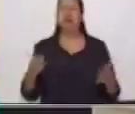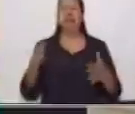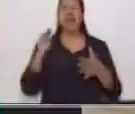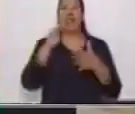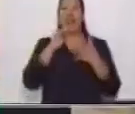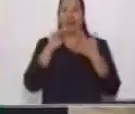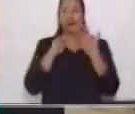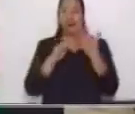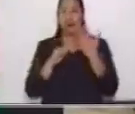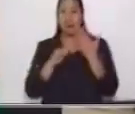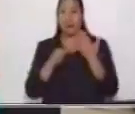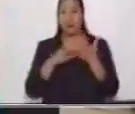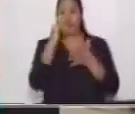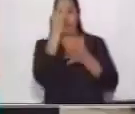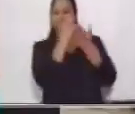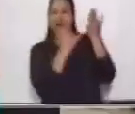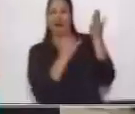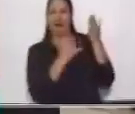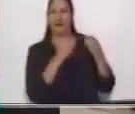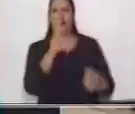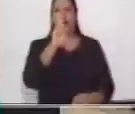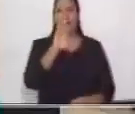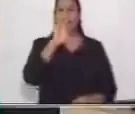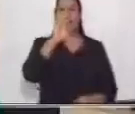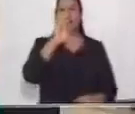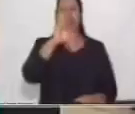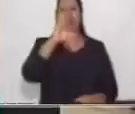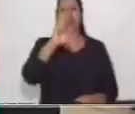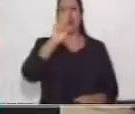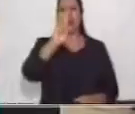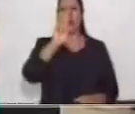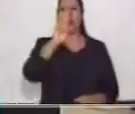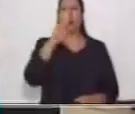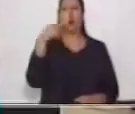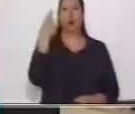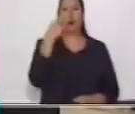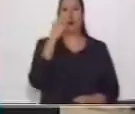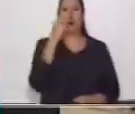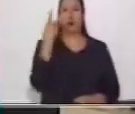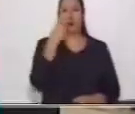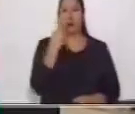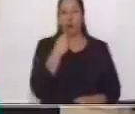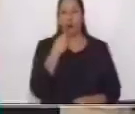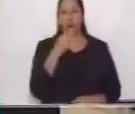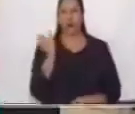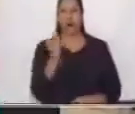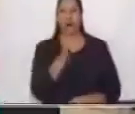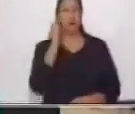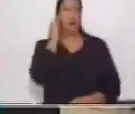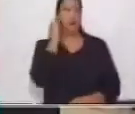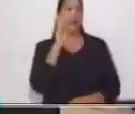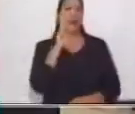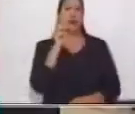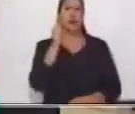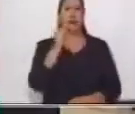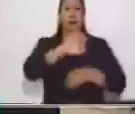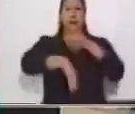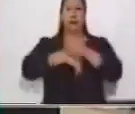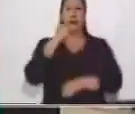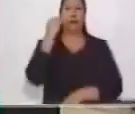de la nave espacial. Su lugar correcto es acá.